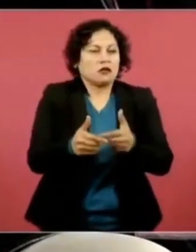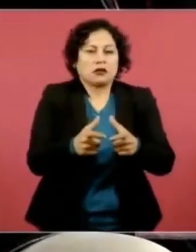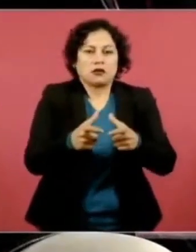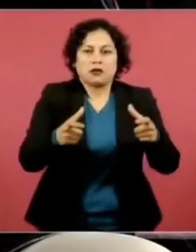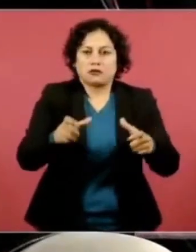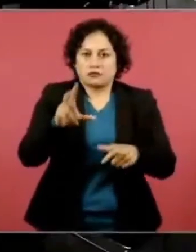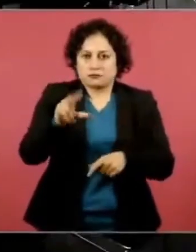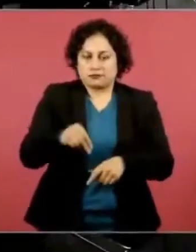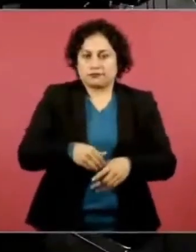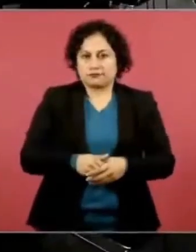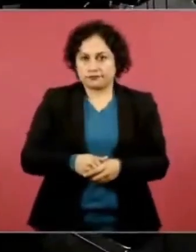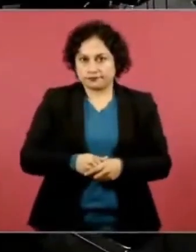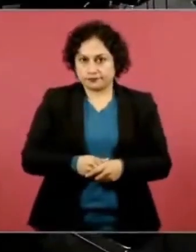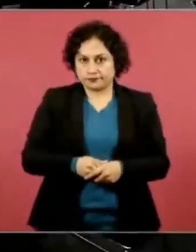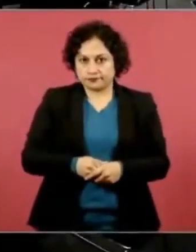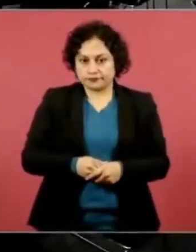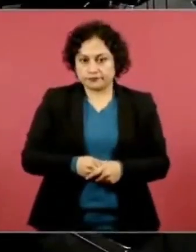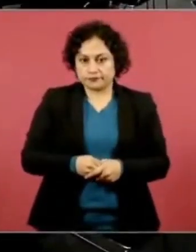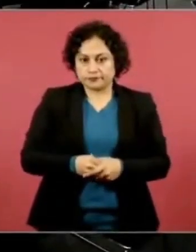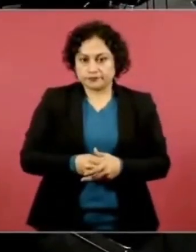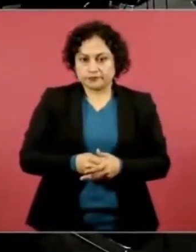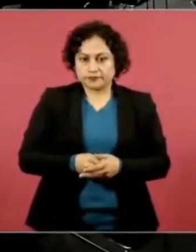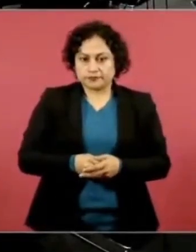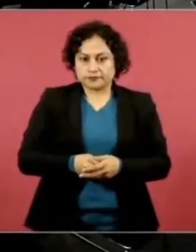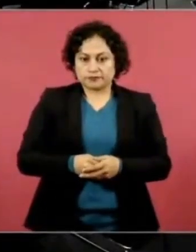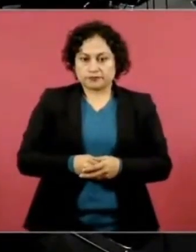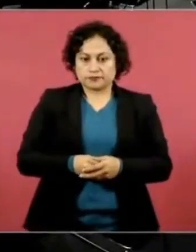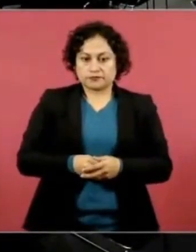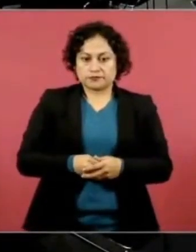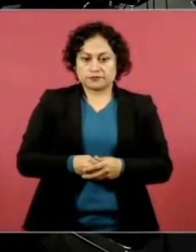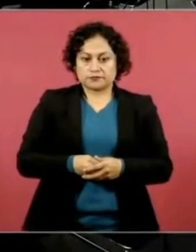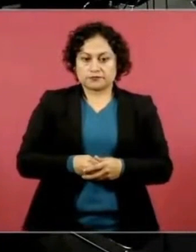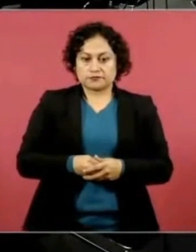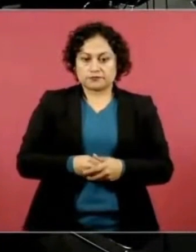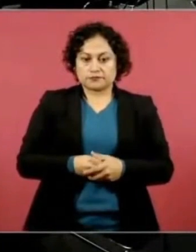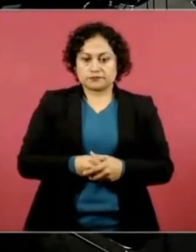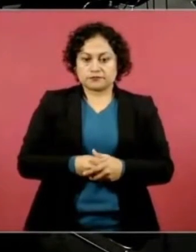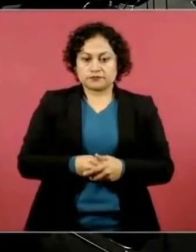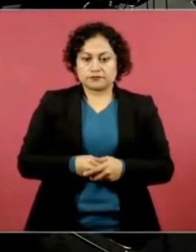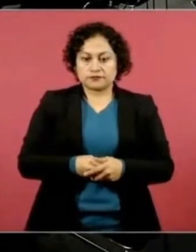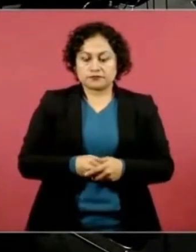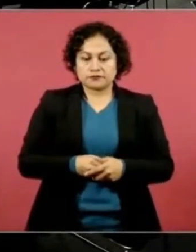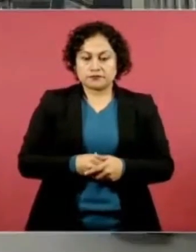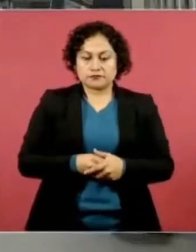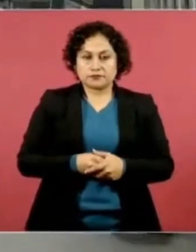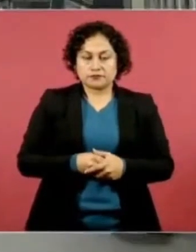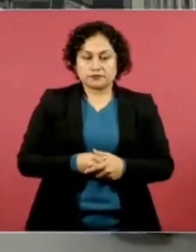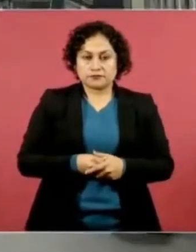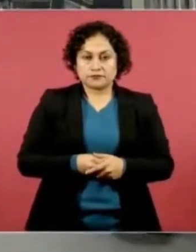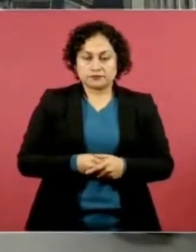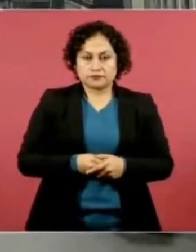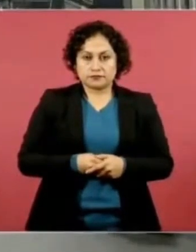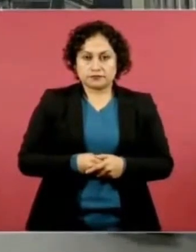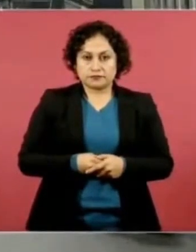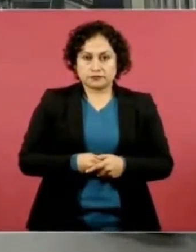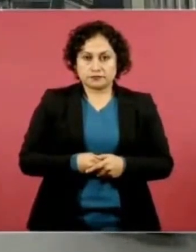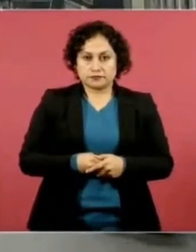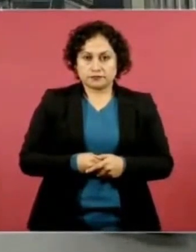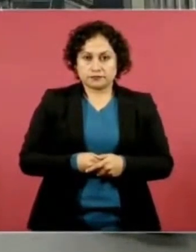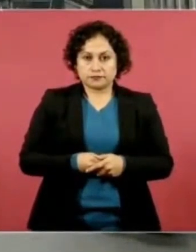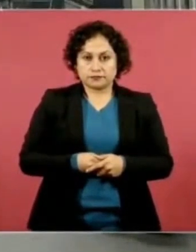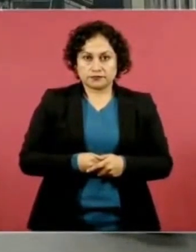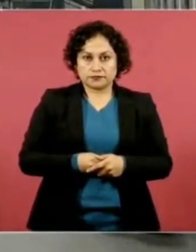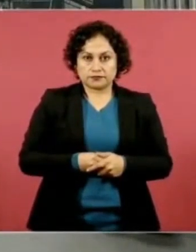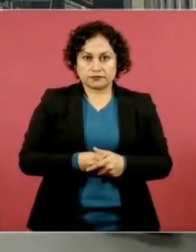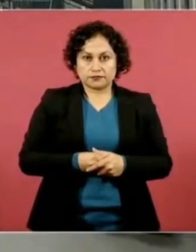Esas cifras, 26, 36, el estatus sería desaparecidos, y luego empezando un poco la última,